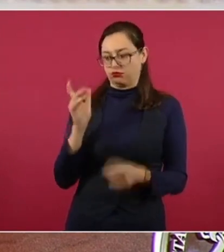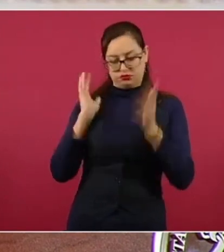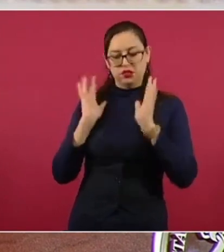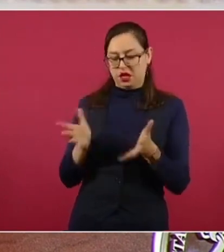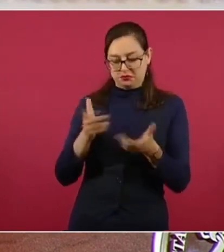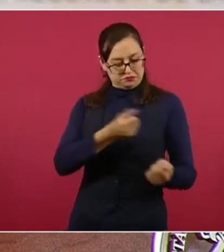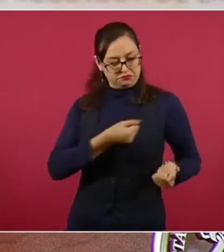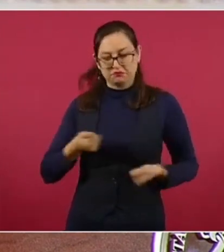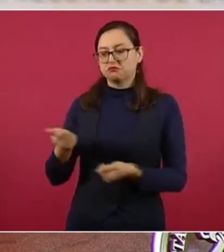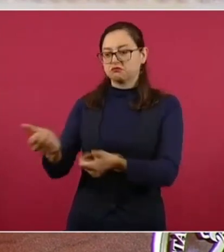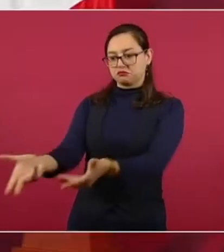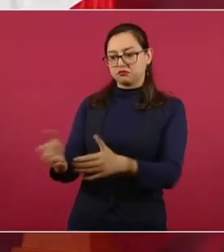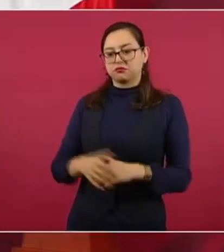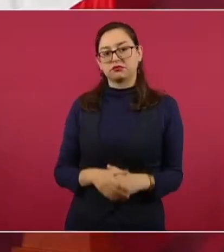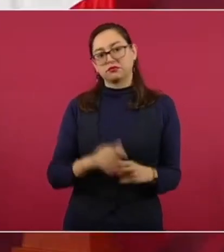Otra no.